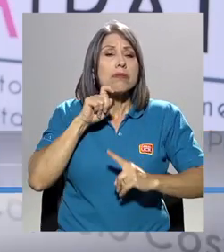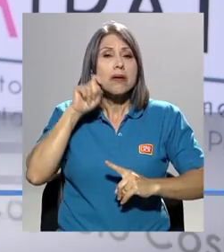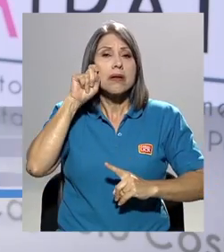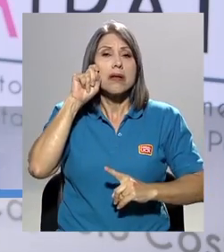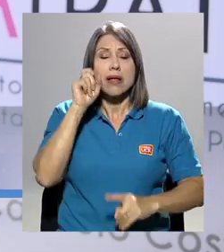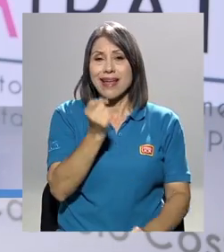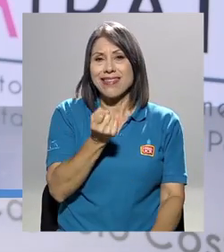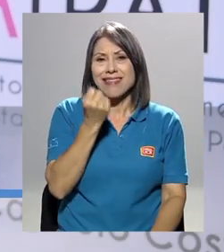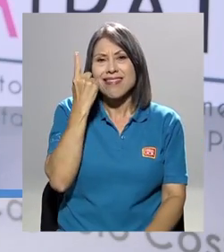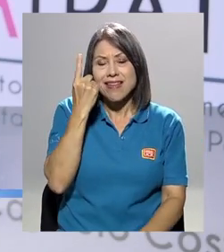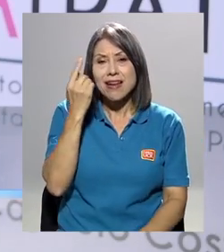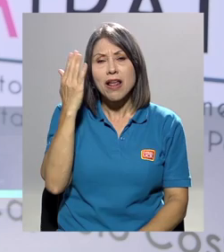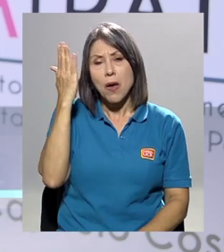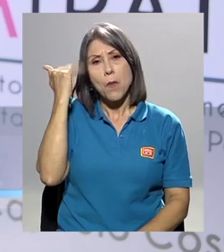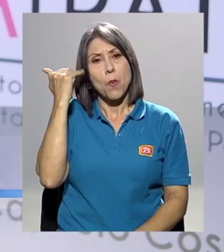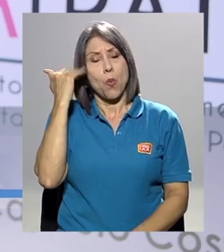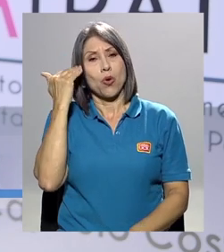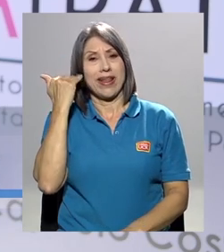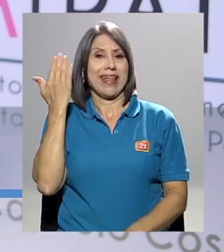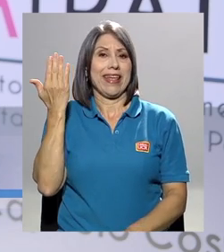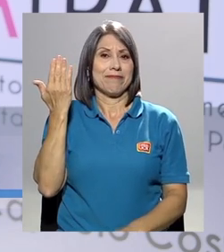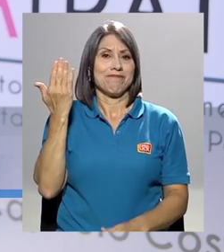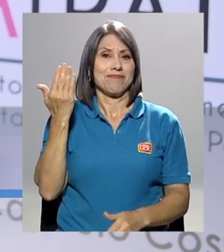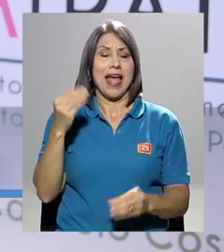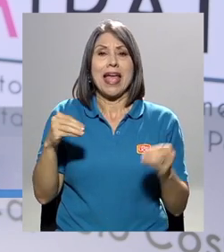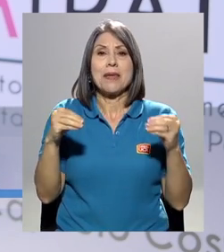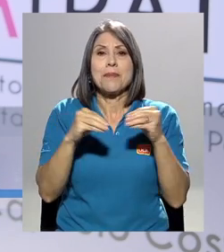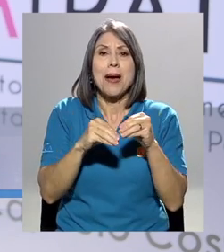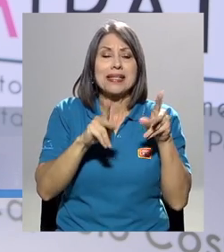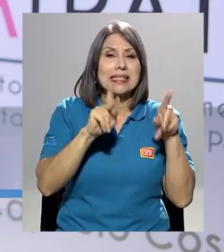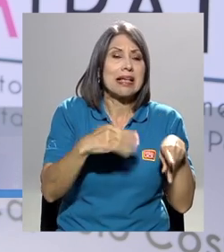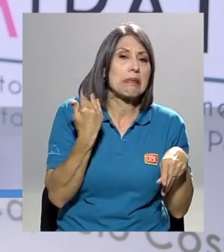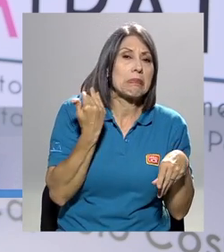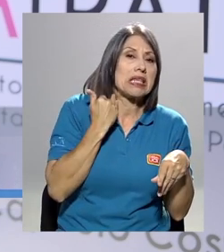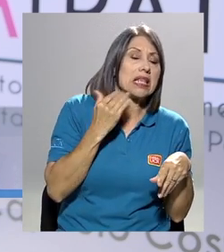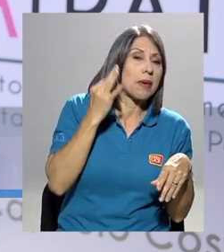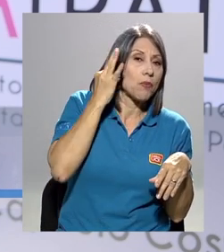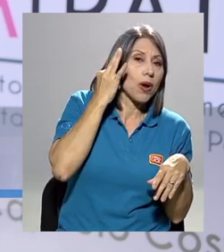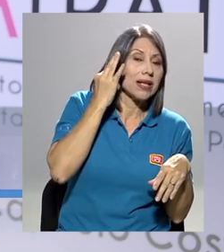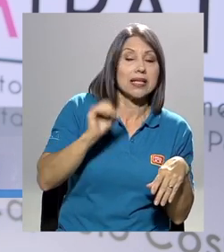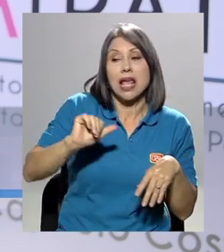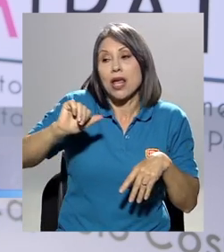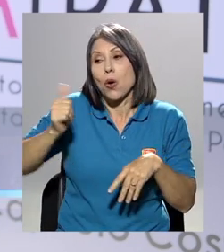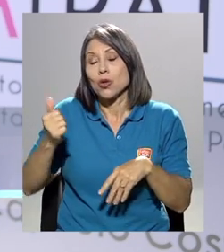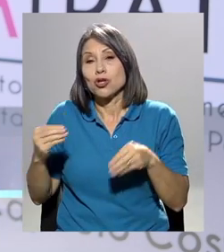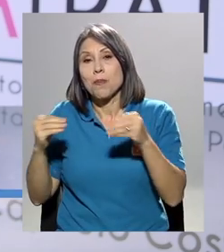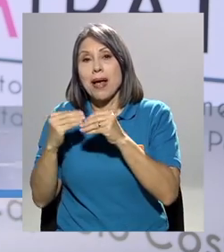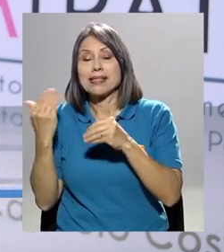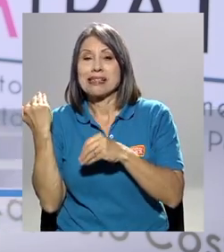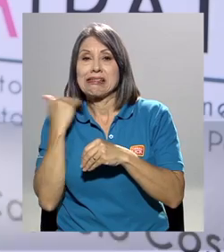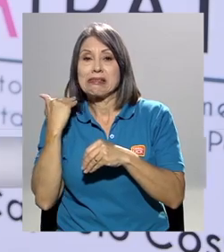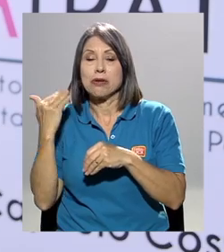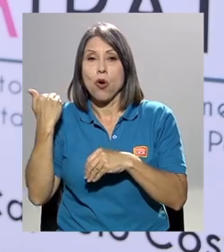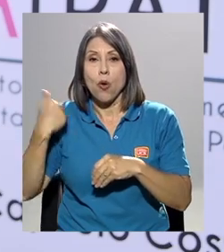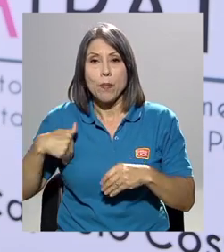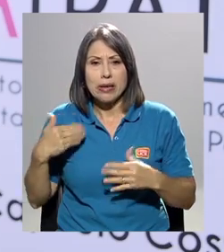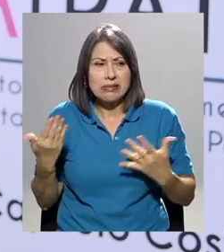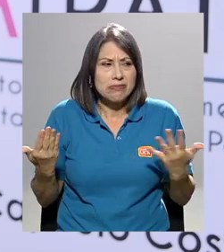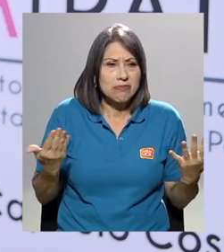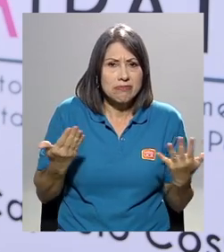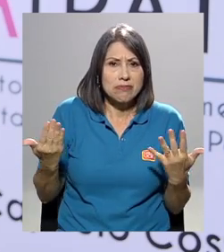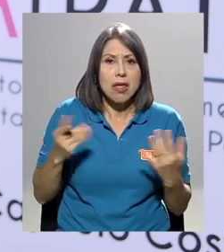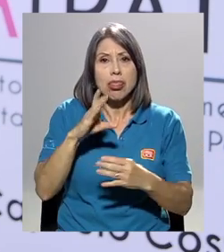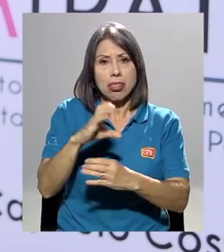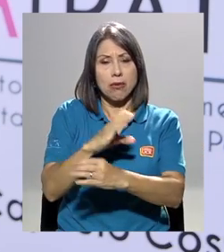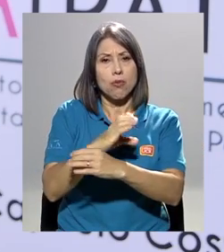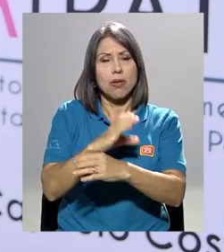por qué en ciertas modalidades hay más víctimas mujeres y en otros hay más víctimas hombres. Y sobre todo tener